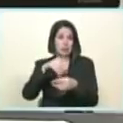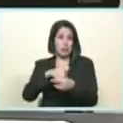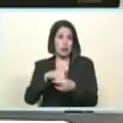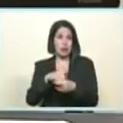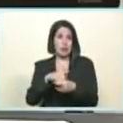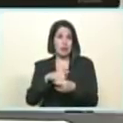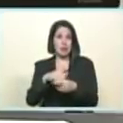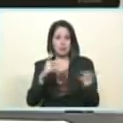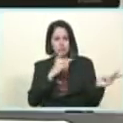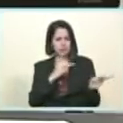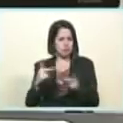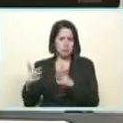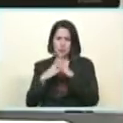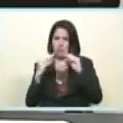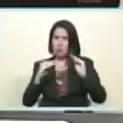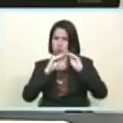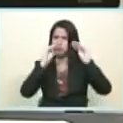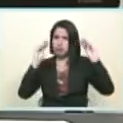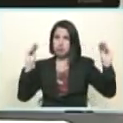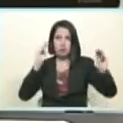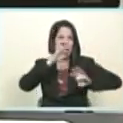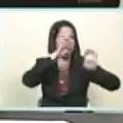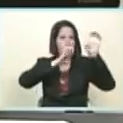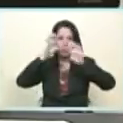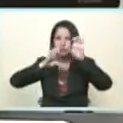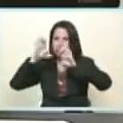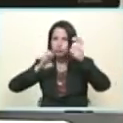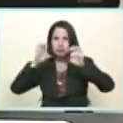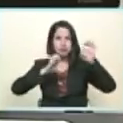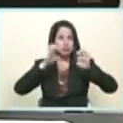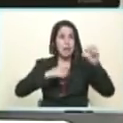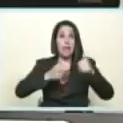vamos Zulia a la calle vamos Zulia a votar